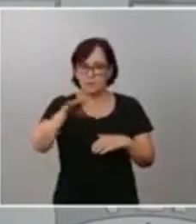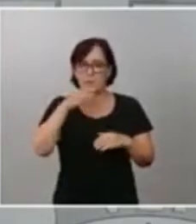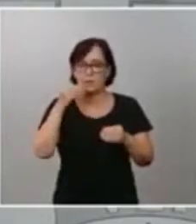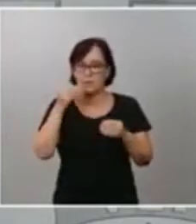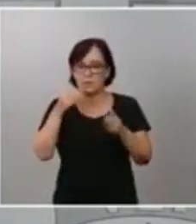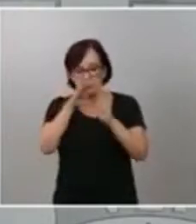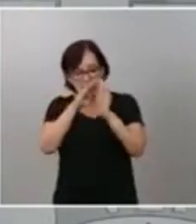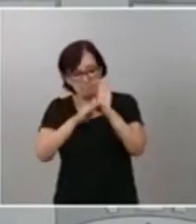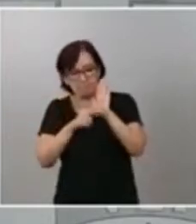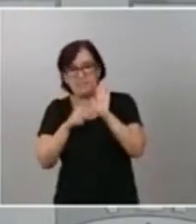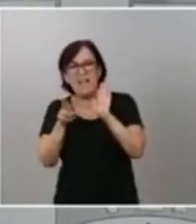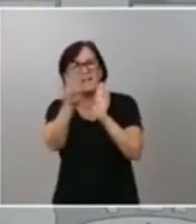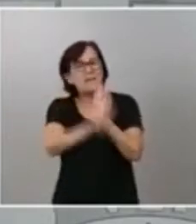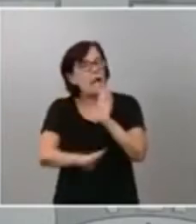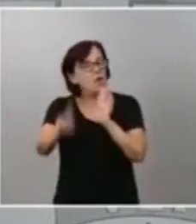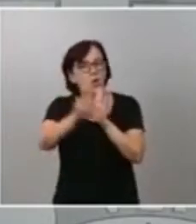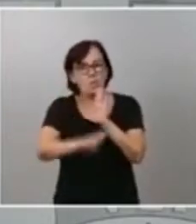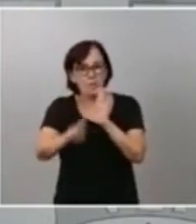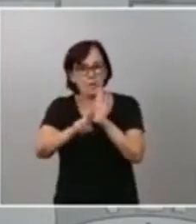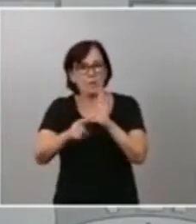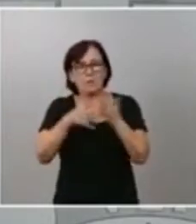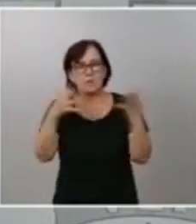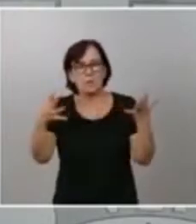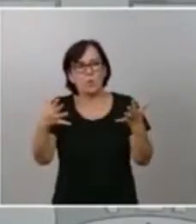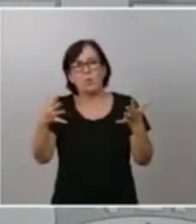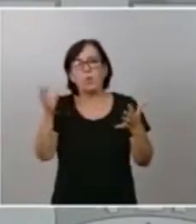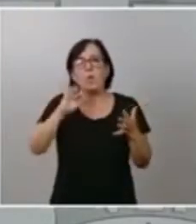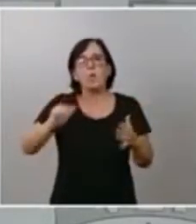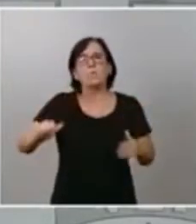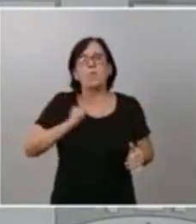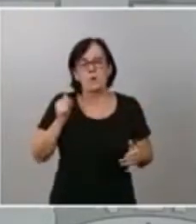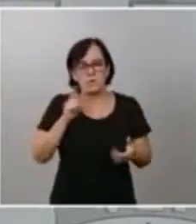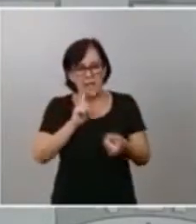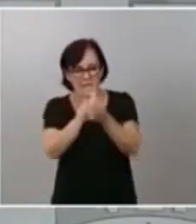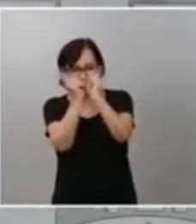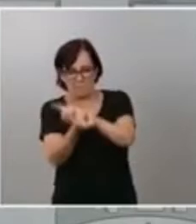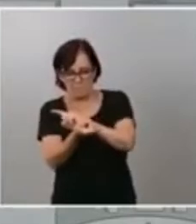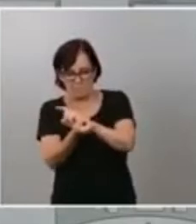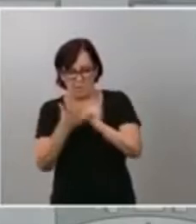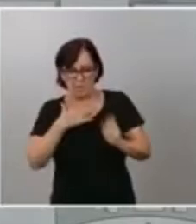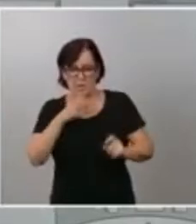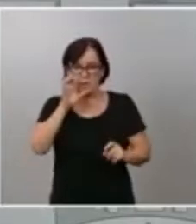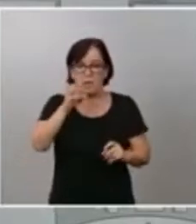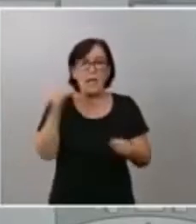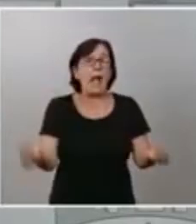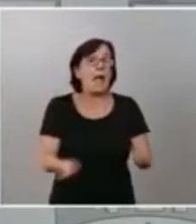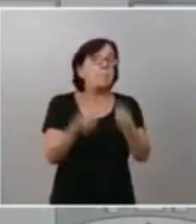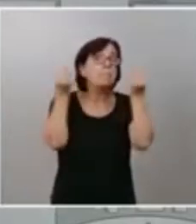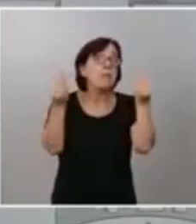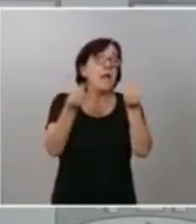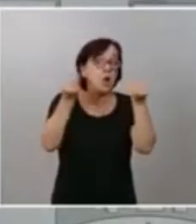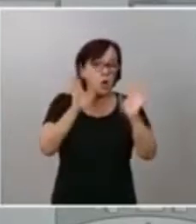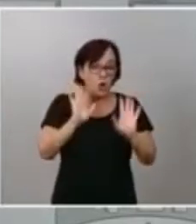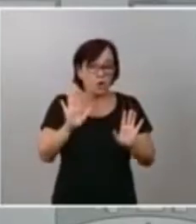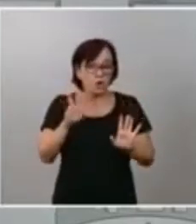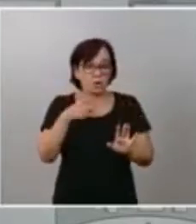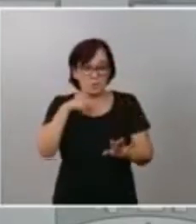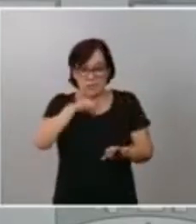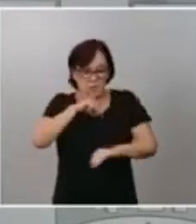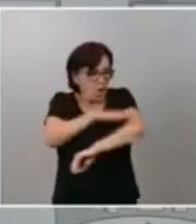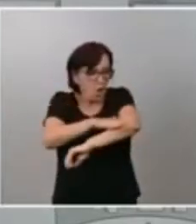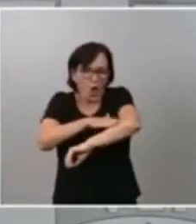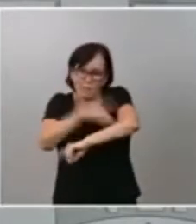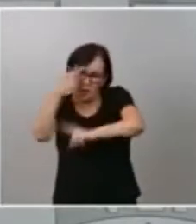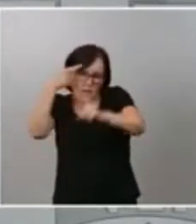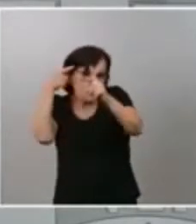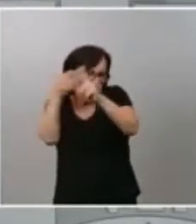que puede ser también una gran oportunidad para transformar nuestro país a mejor y desde luego eso es en que está el gobierno de España por tanto desde